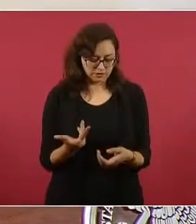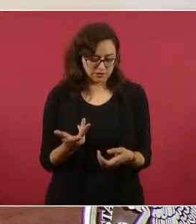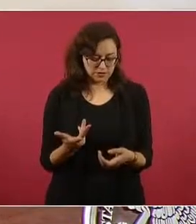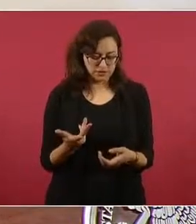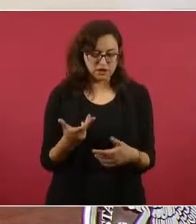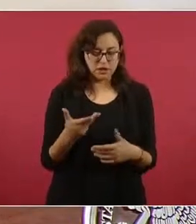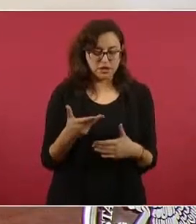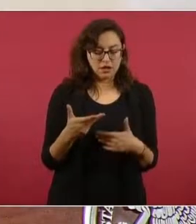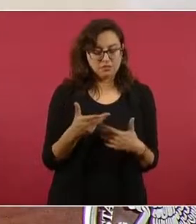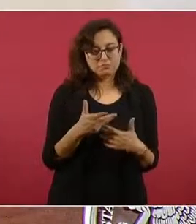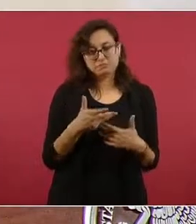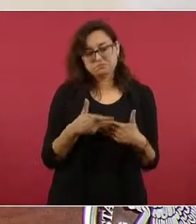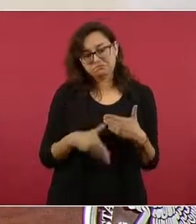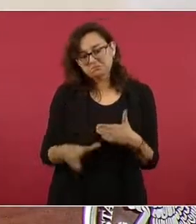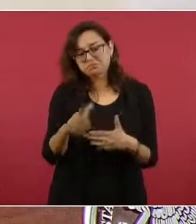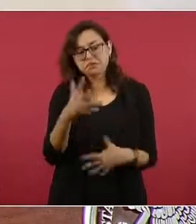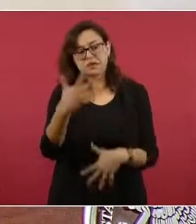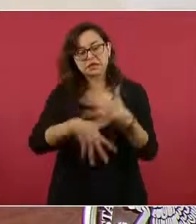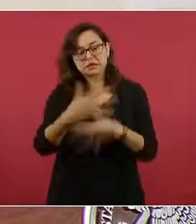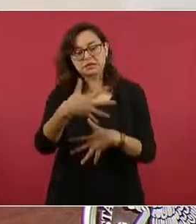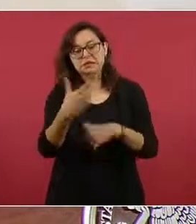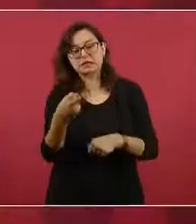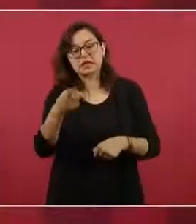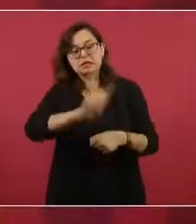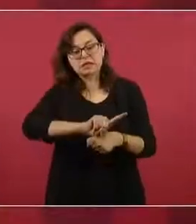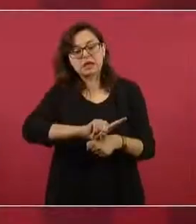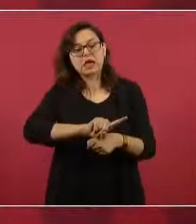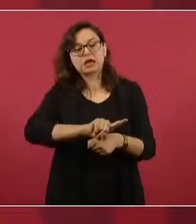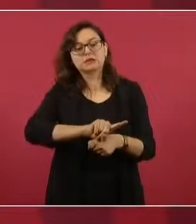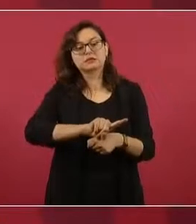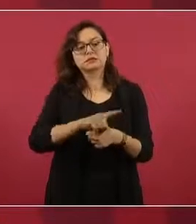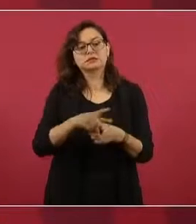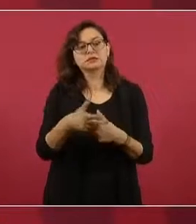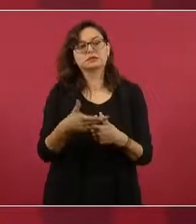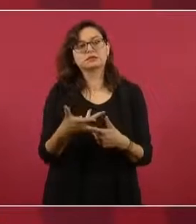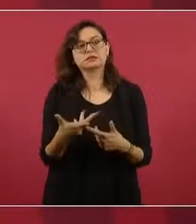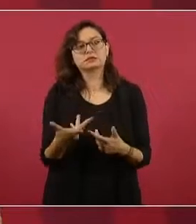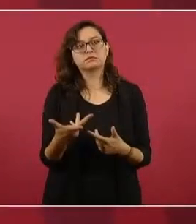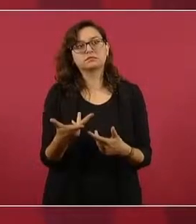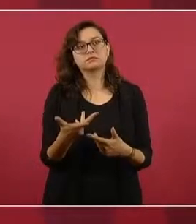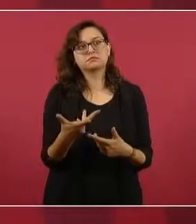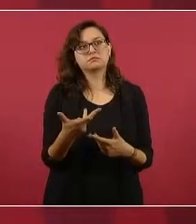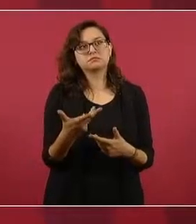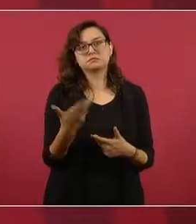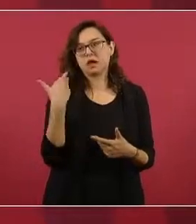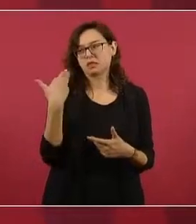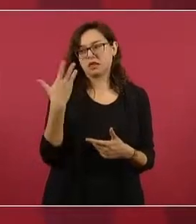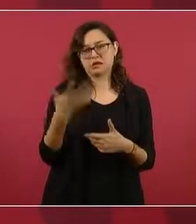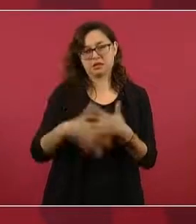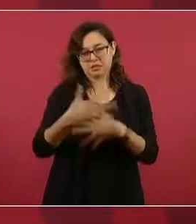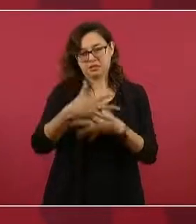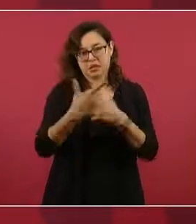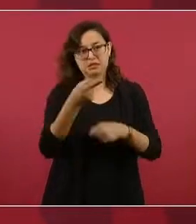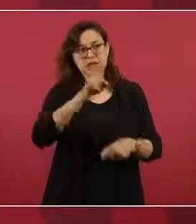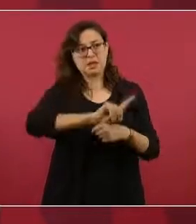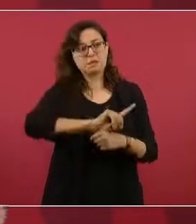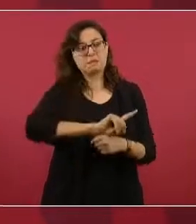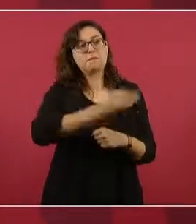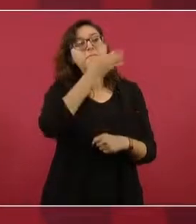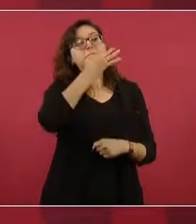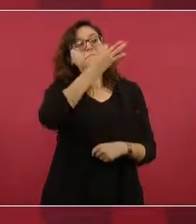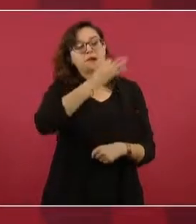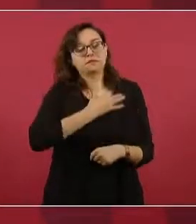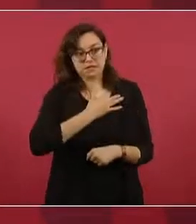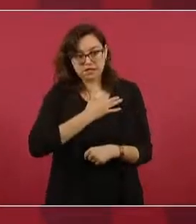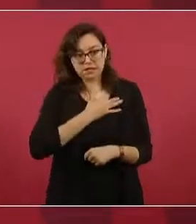15 días fui informado de que ya habían dado a